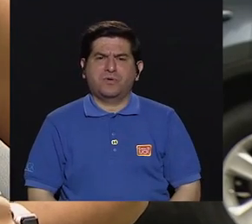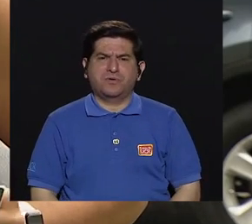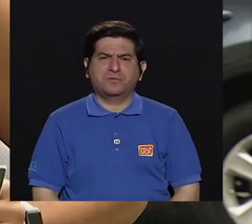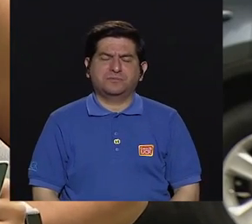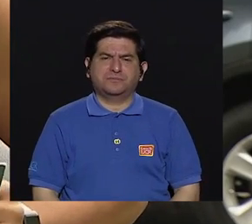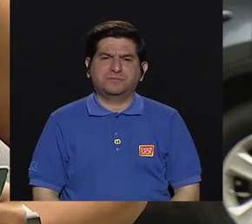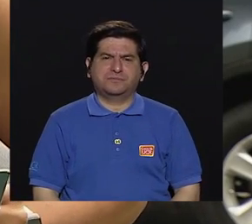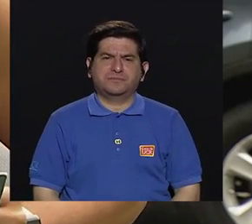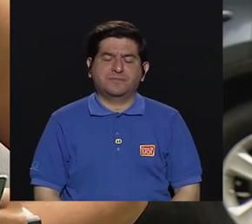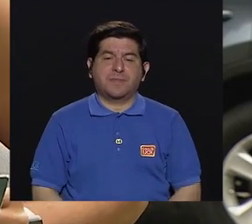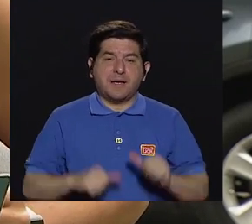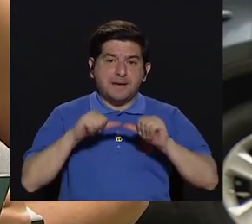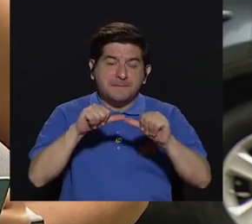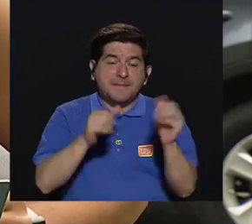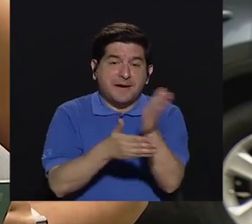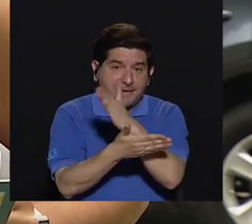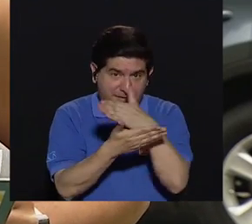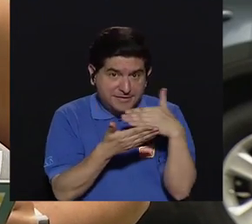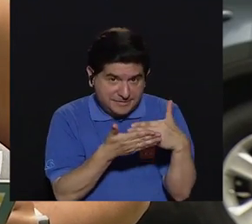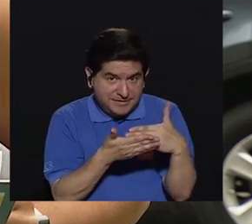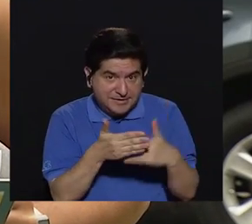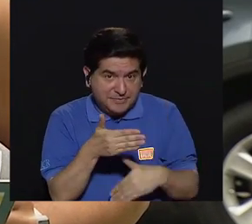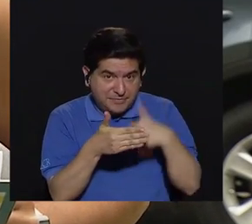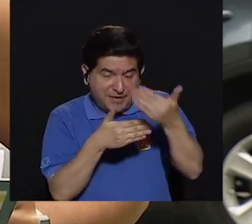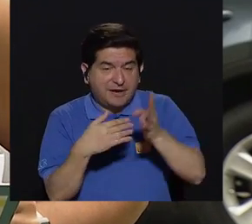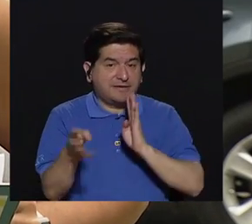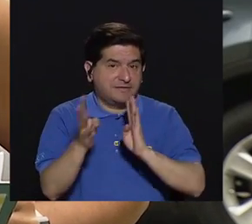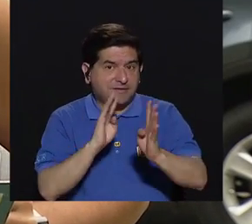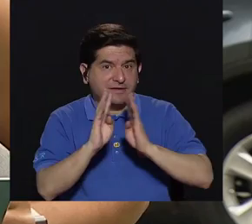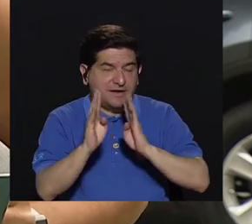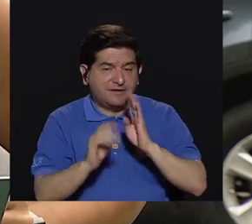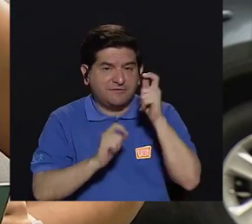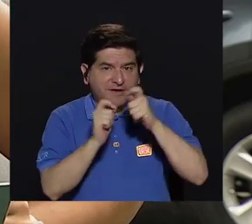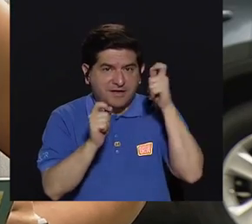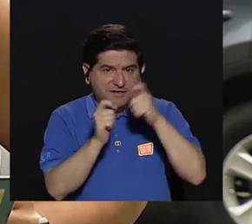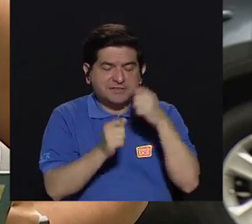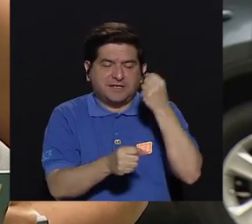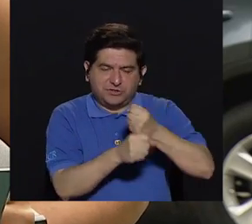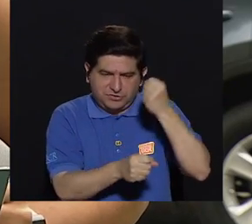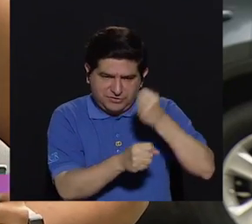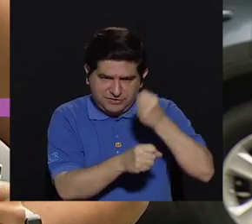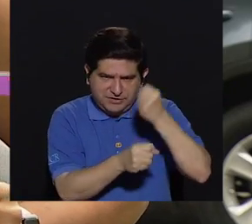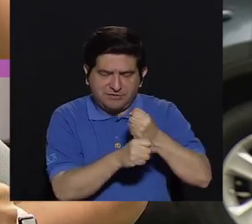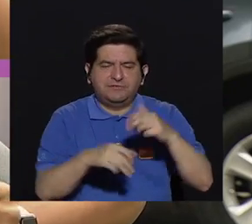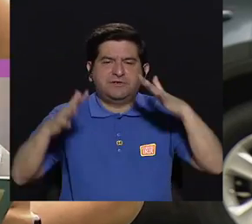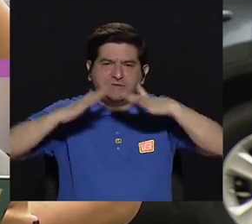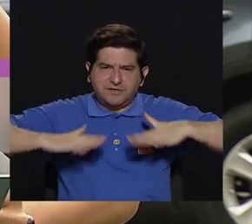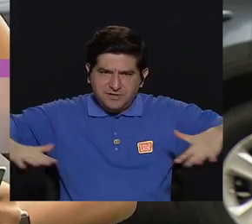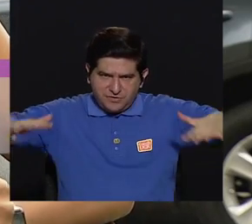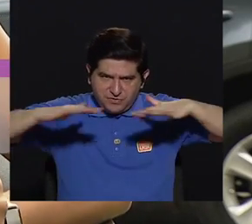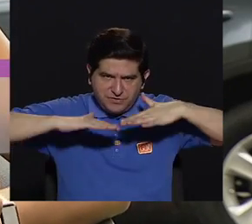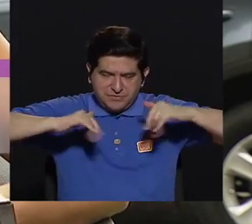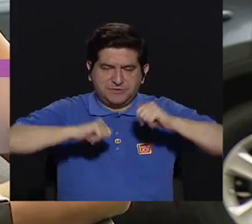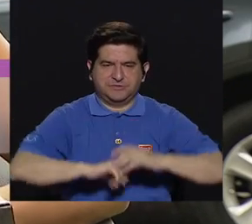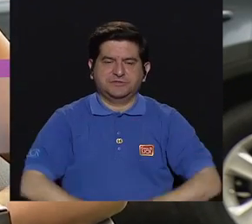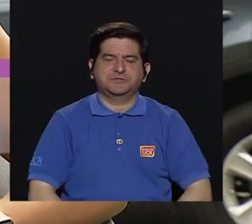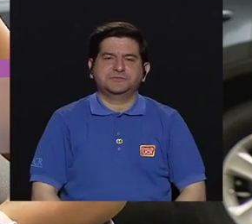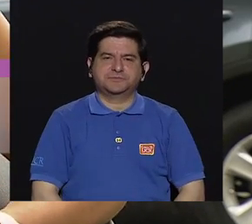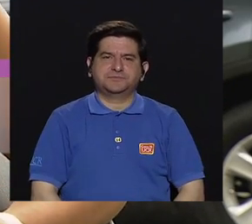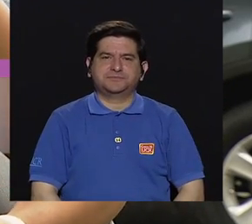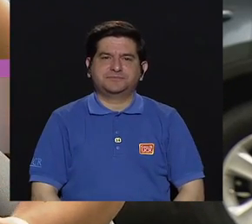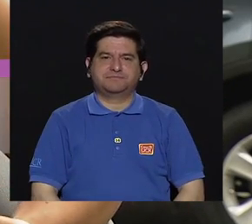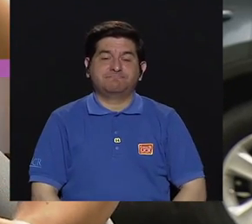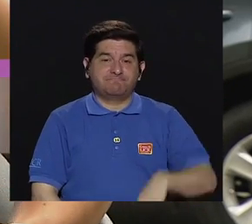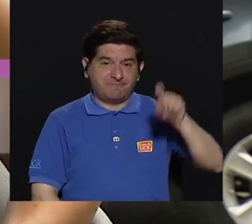Y bueno, ya ahora para el bloque que viene, quisiera hablar propiamente de lo laboral, de los espacios en el trabajo.